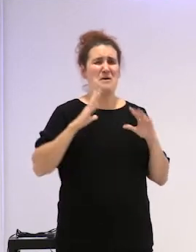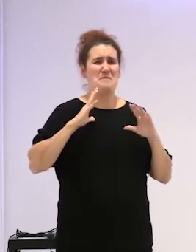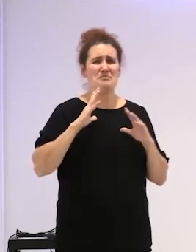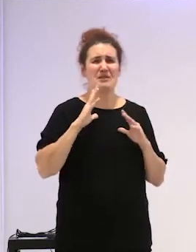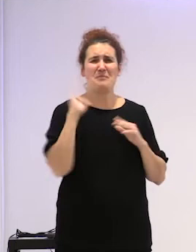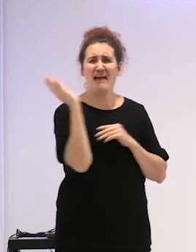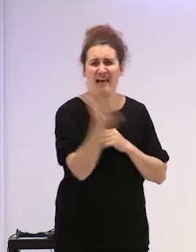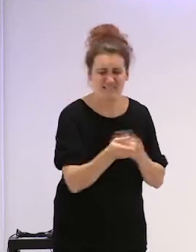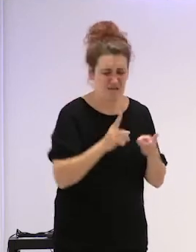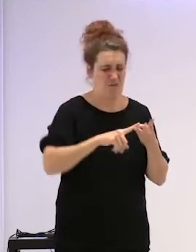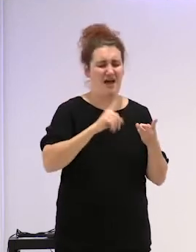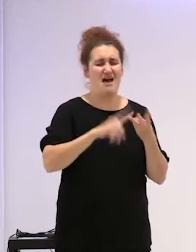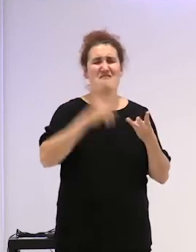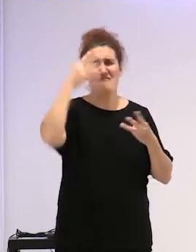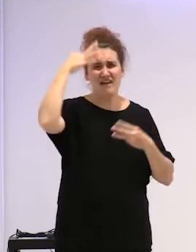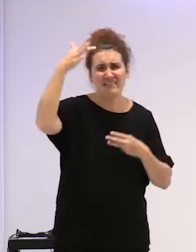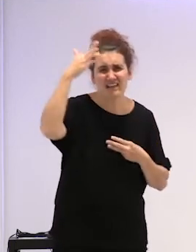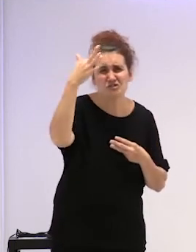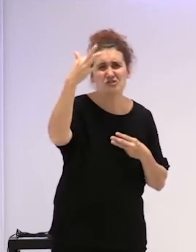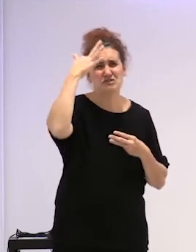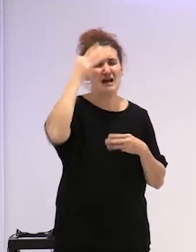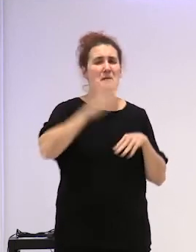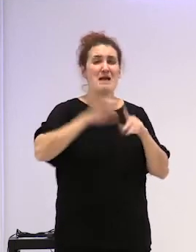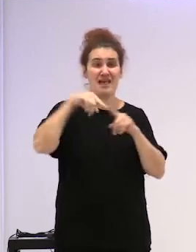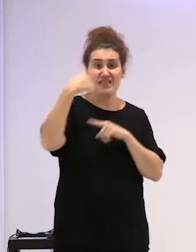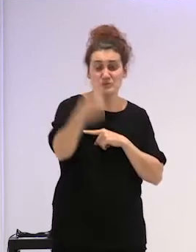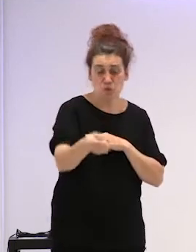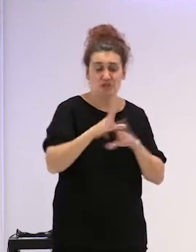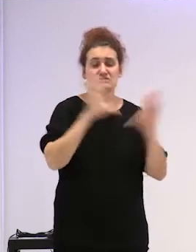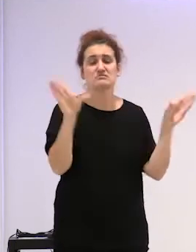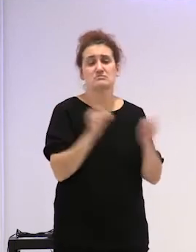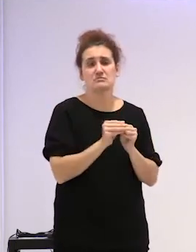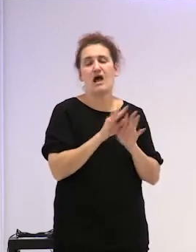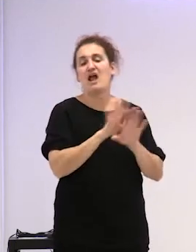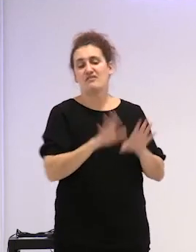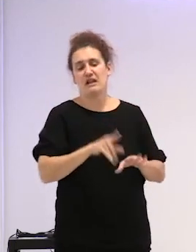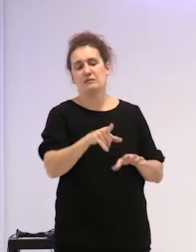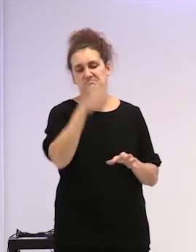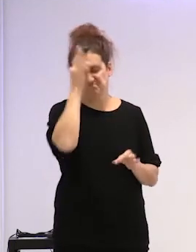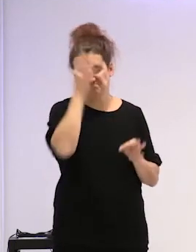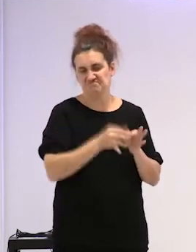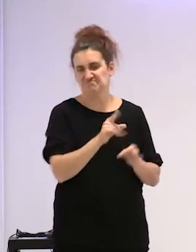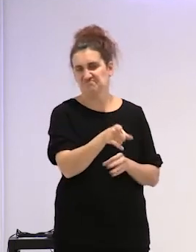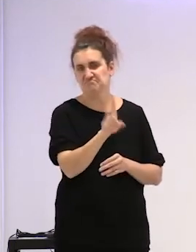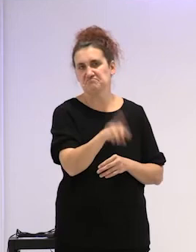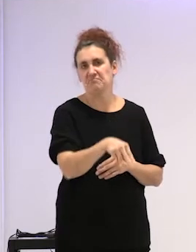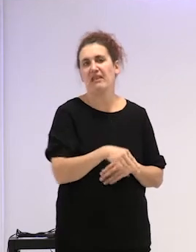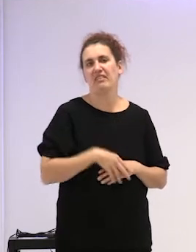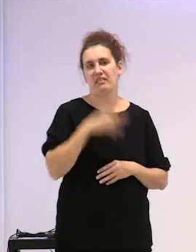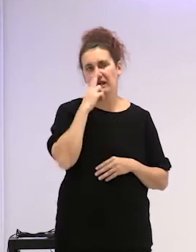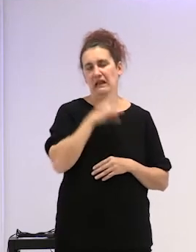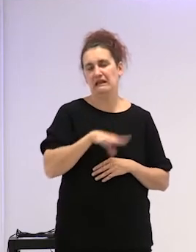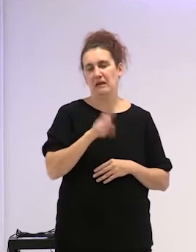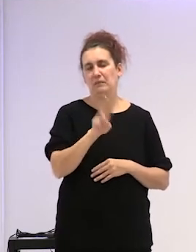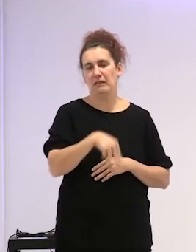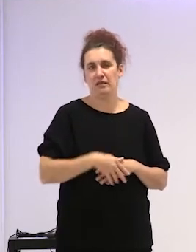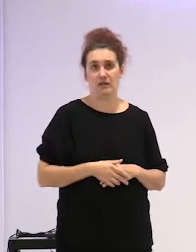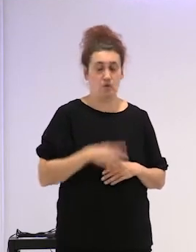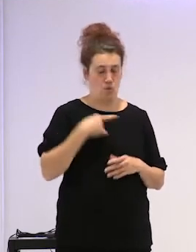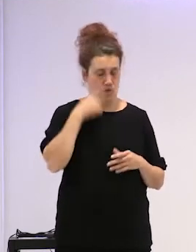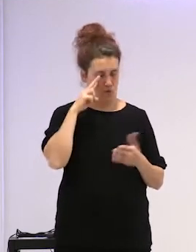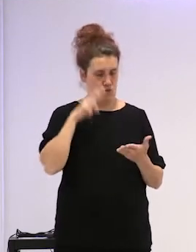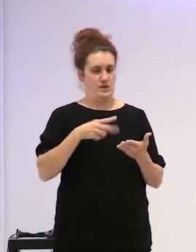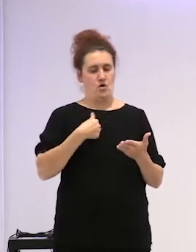fantasiosa, para luego concluir que a pesar de todo, le creyeron. Cuando lo vi,